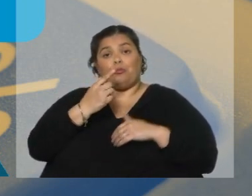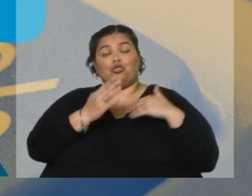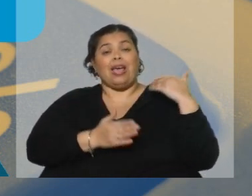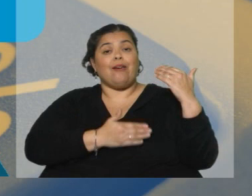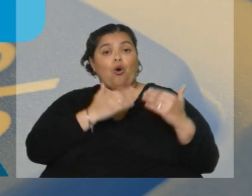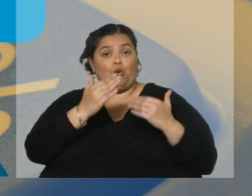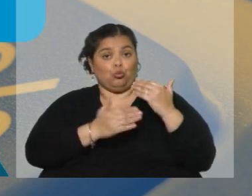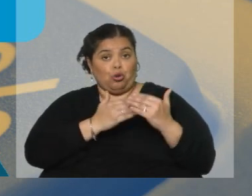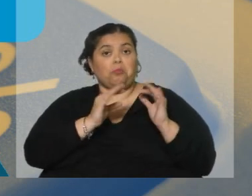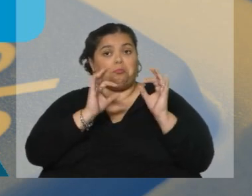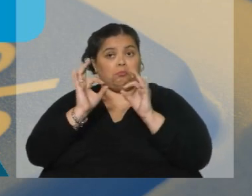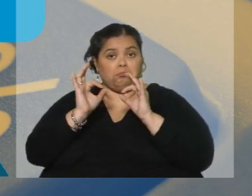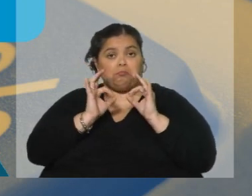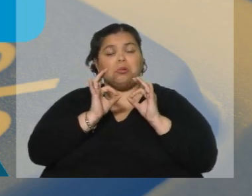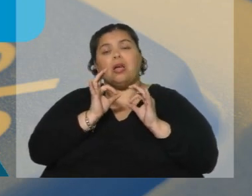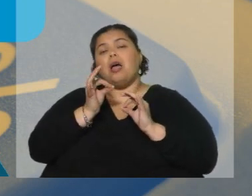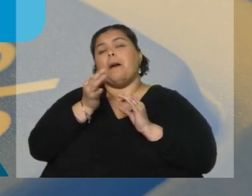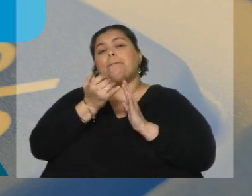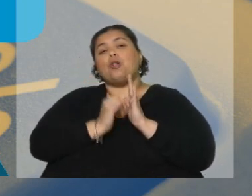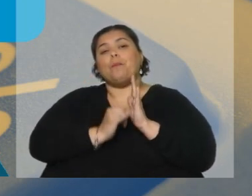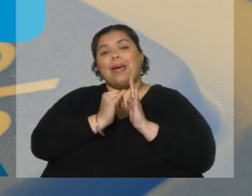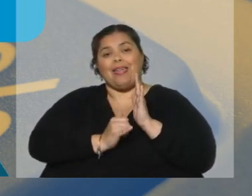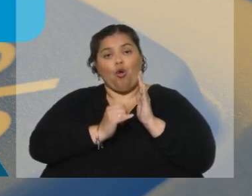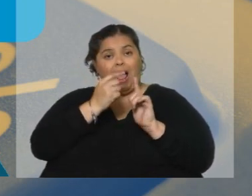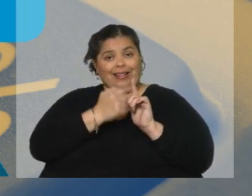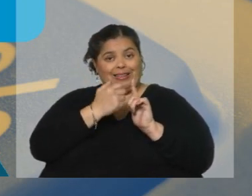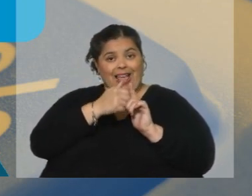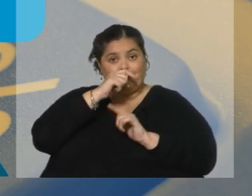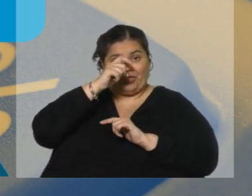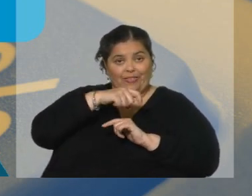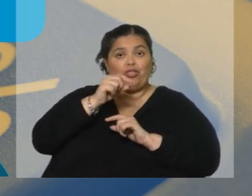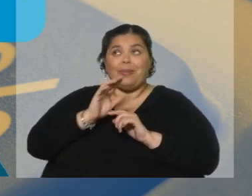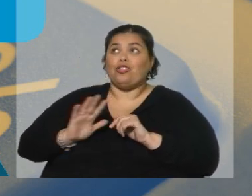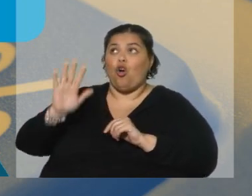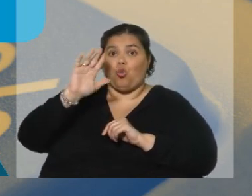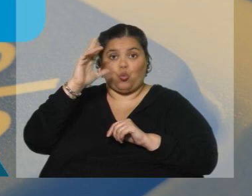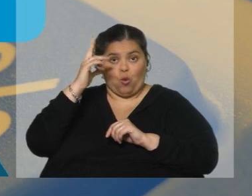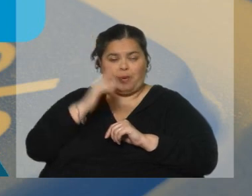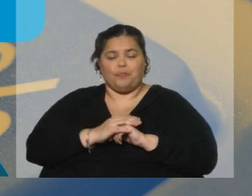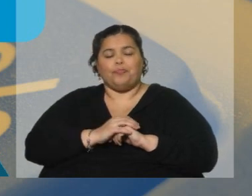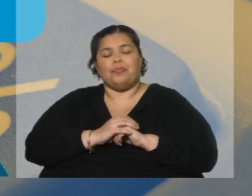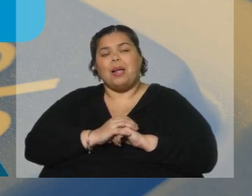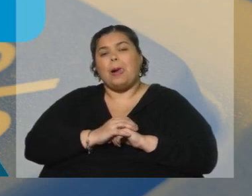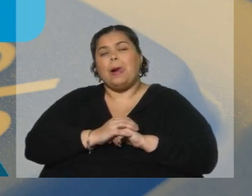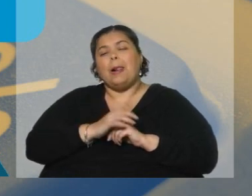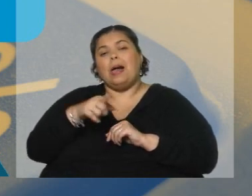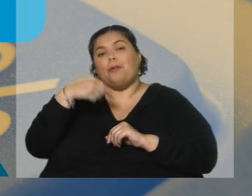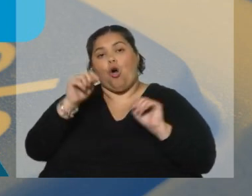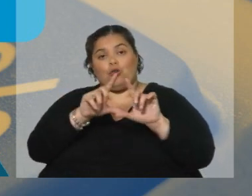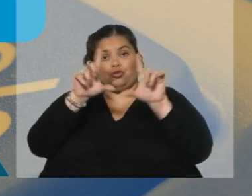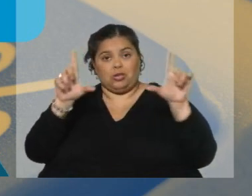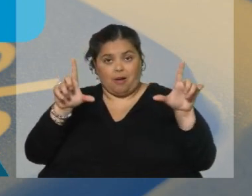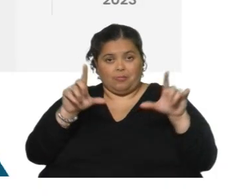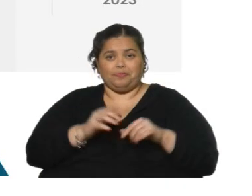está bastante alineada en los promedios de alquileres para Montevideo y el país en su conjunto. Vamos a la siguiente placa y allí podemos